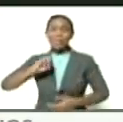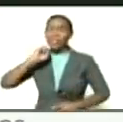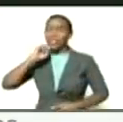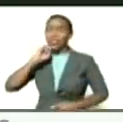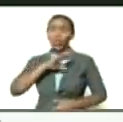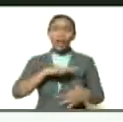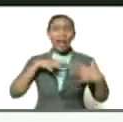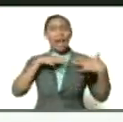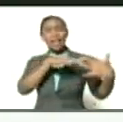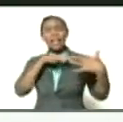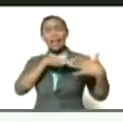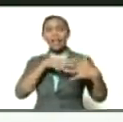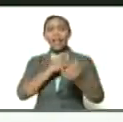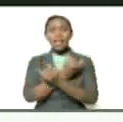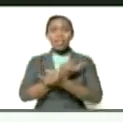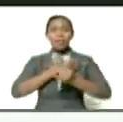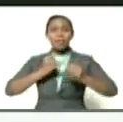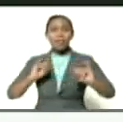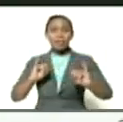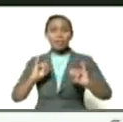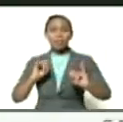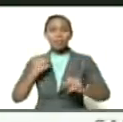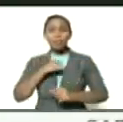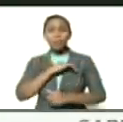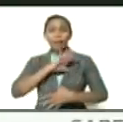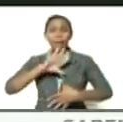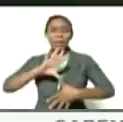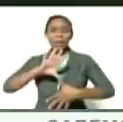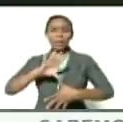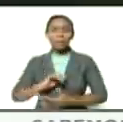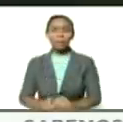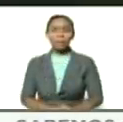las guerras de independencia de nuestra América